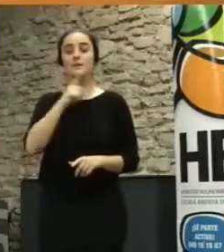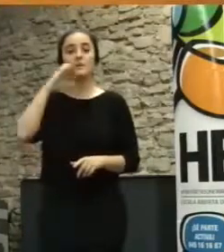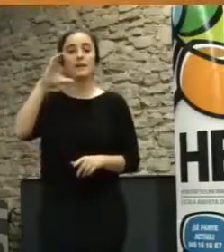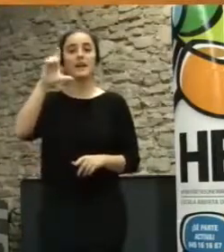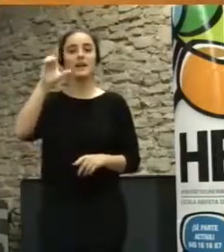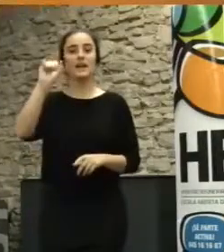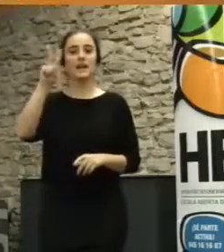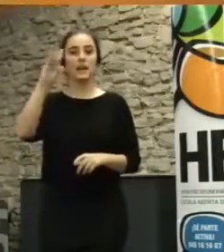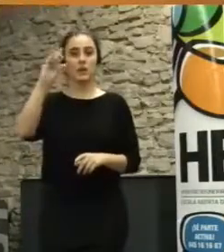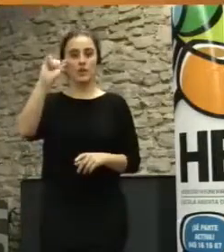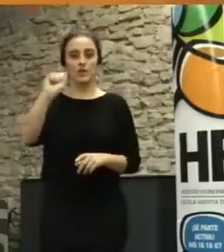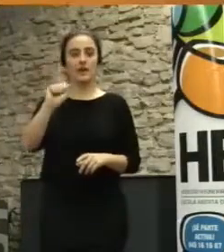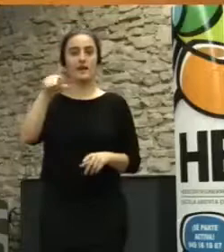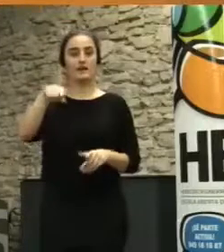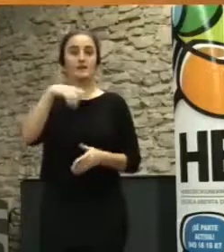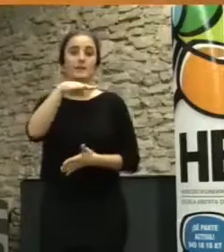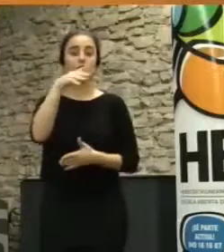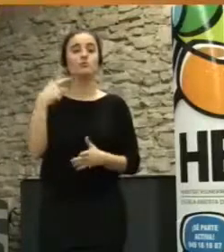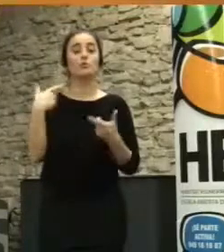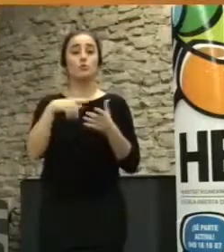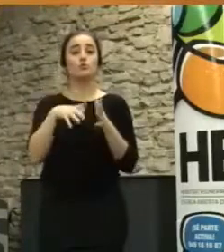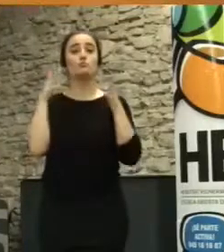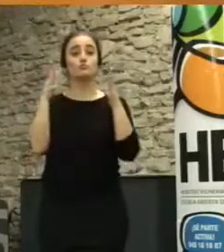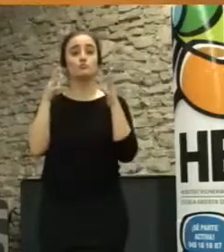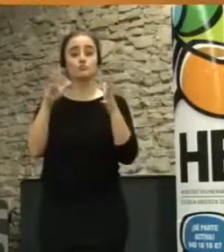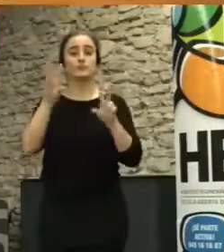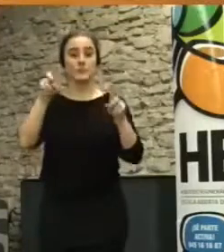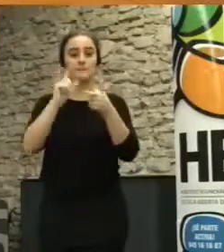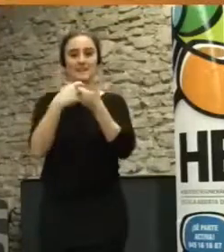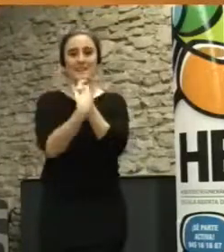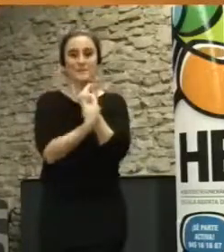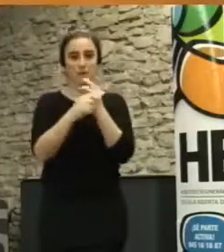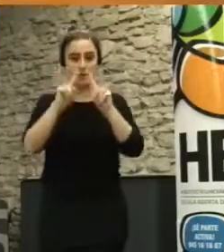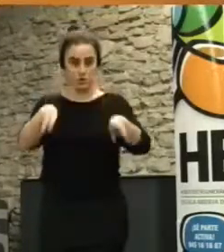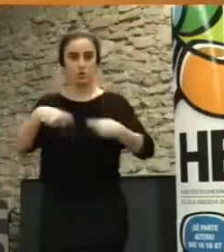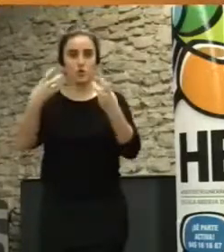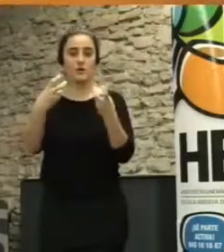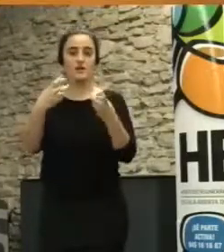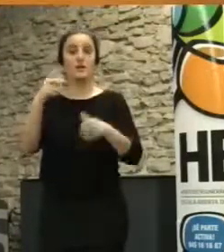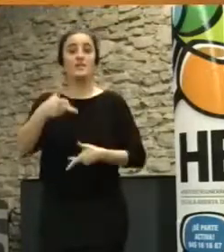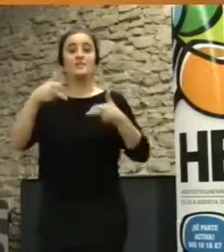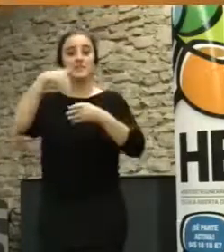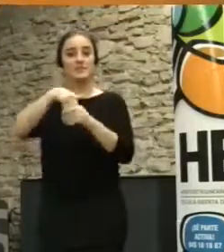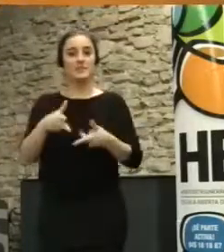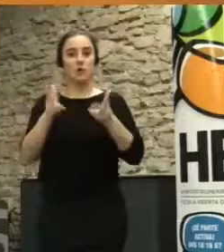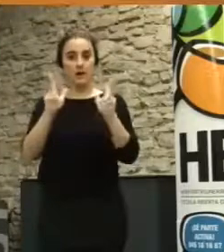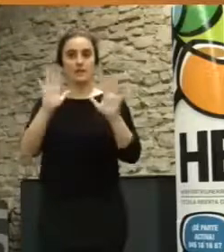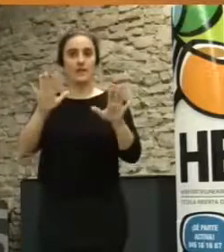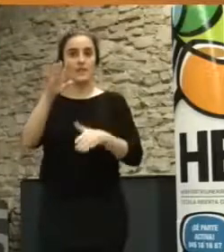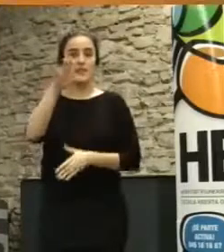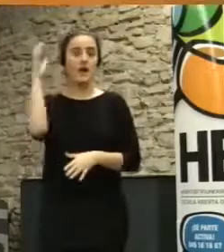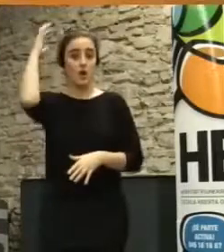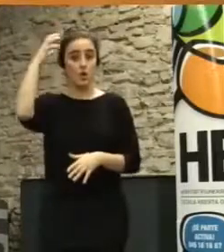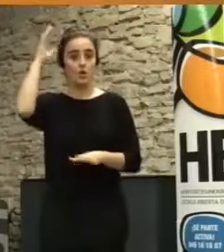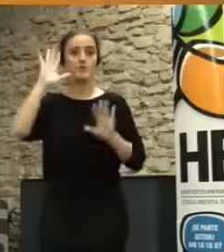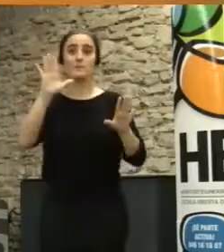Carrera, de la Consellería de Participación e Innovación Democrática del Ayuntamiento de La Coruña, pero lamentablemente y debido a asuntos